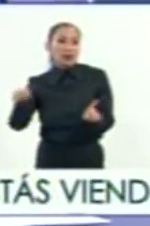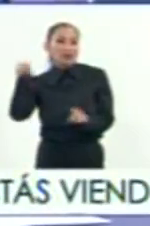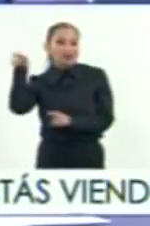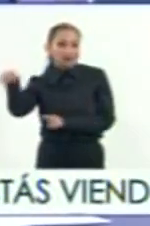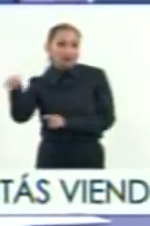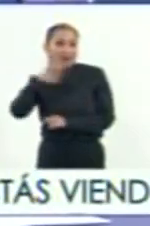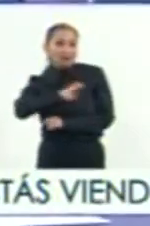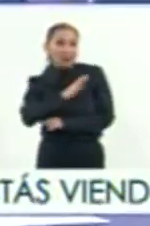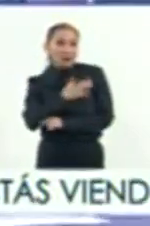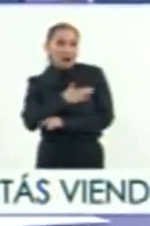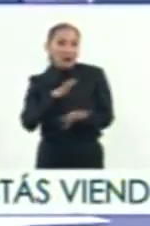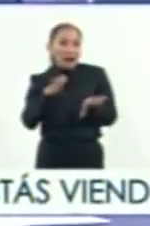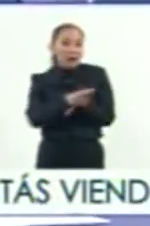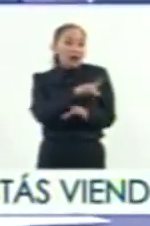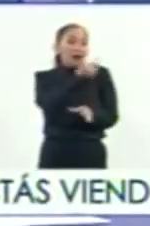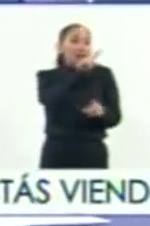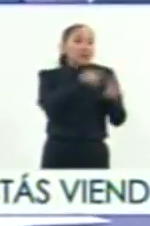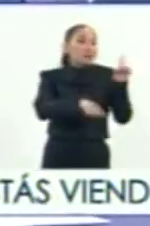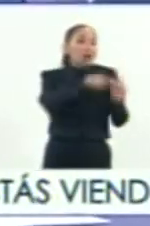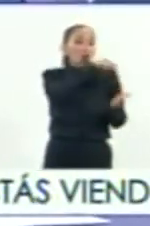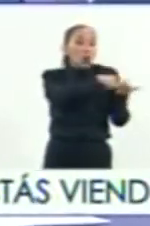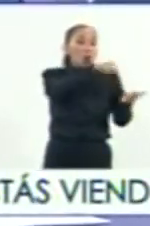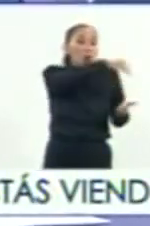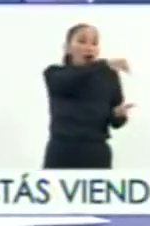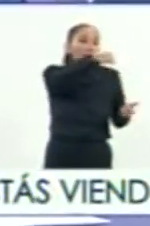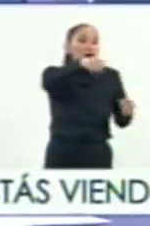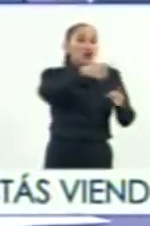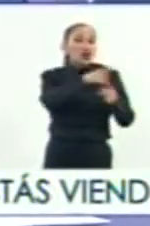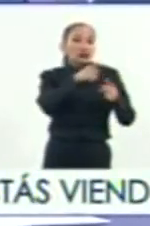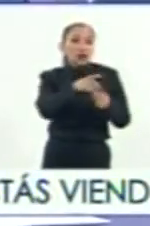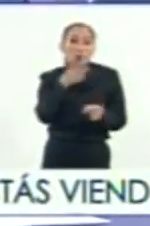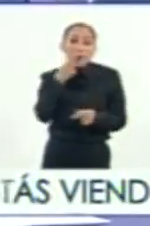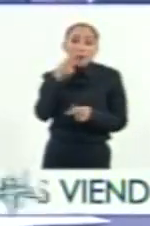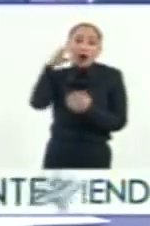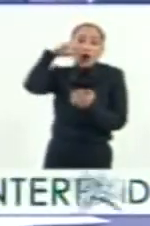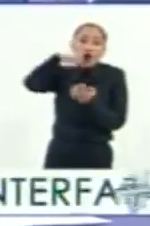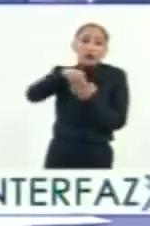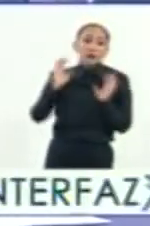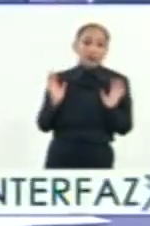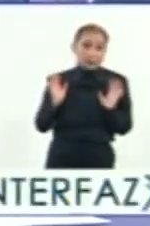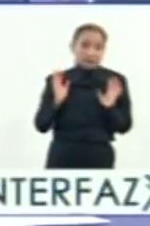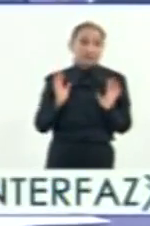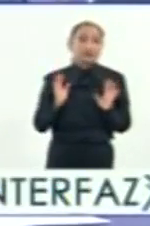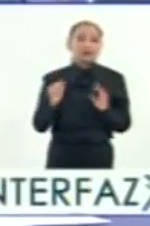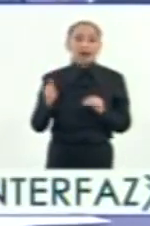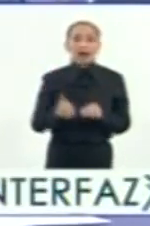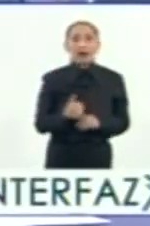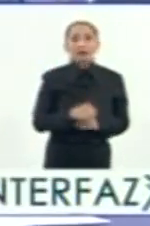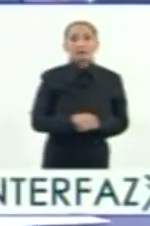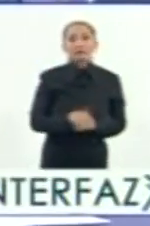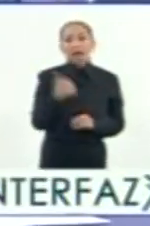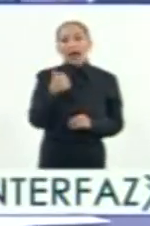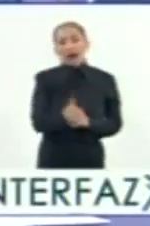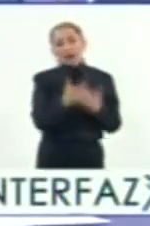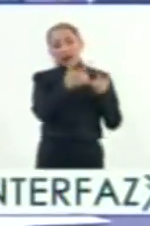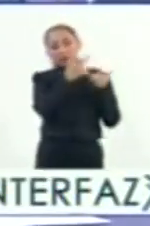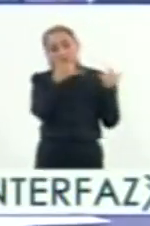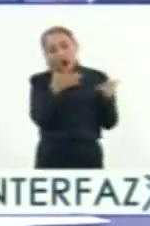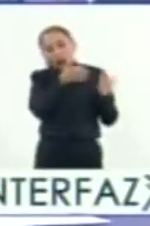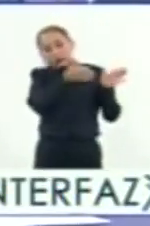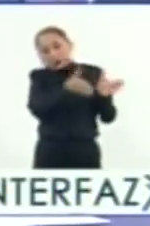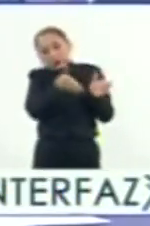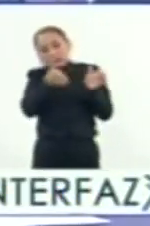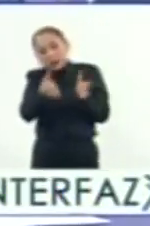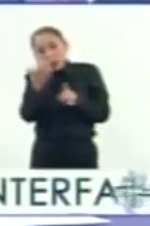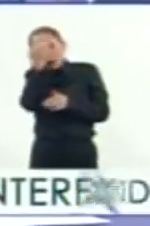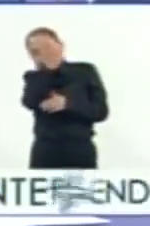Creo que va cambiando en su momento. O sea, cada momento histórico hace